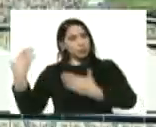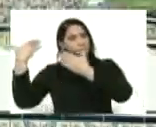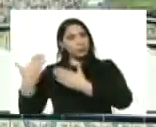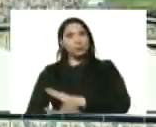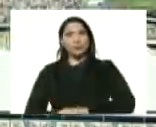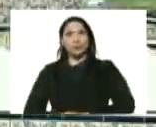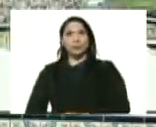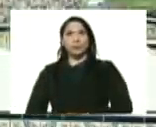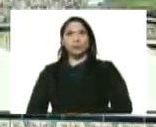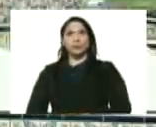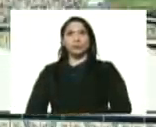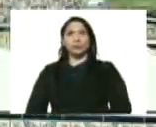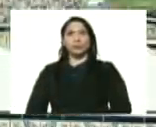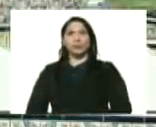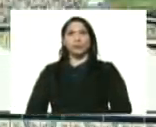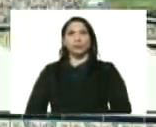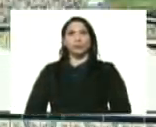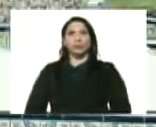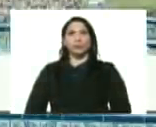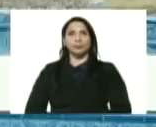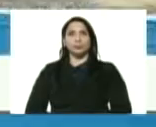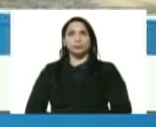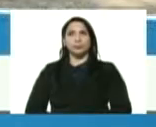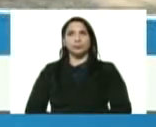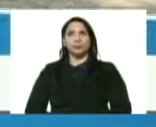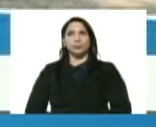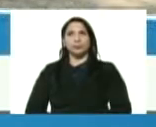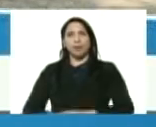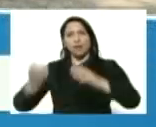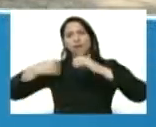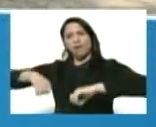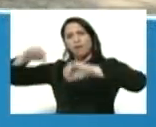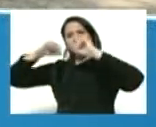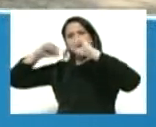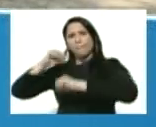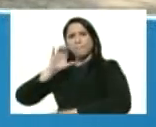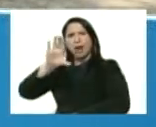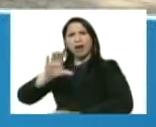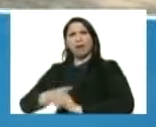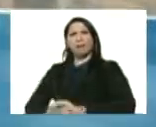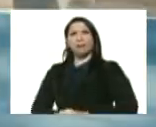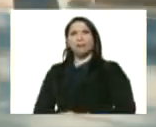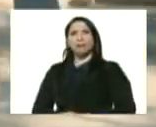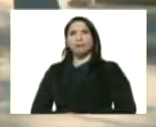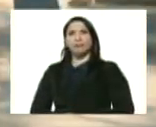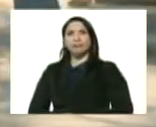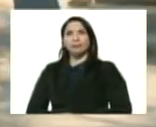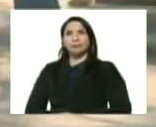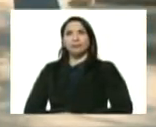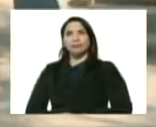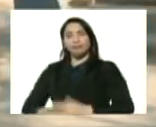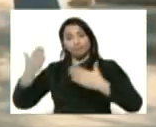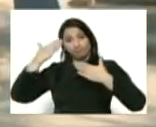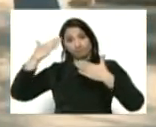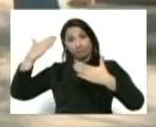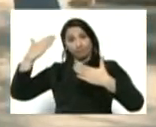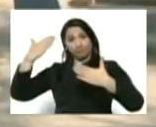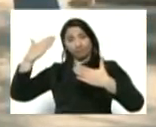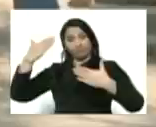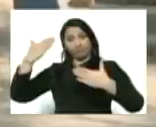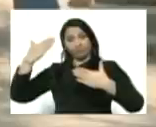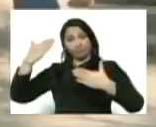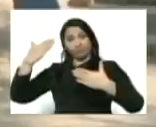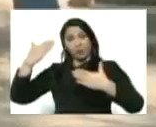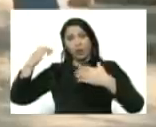Chuao adelante gobernador que viva la patria saludo mi comandante